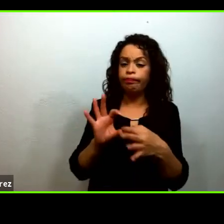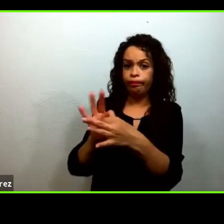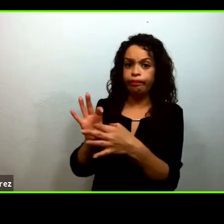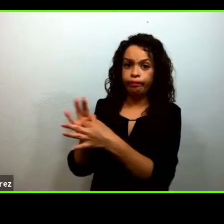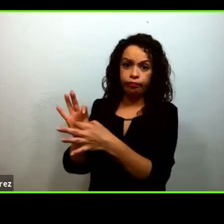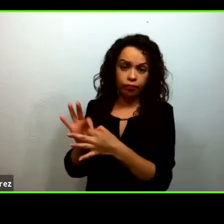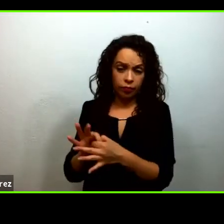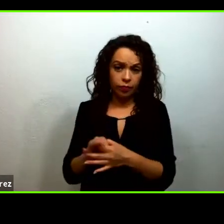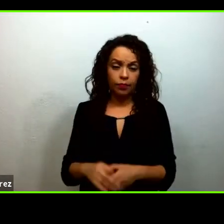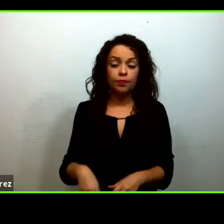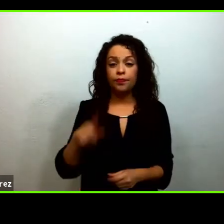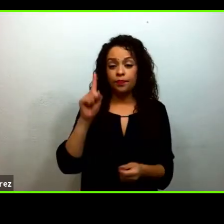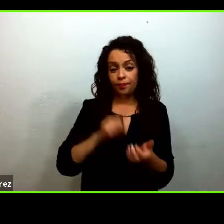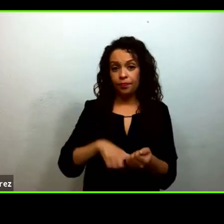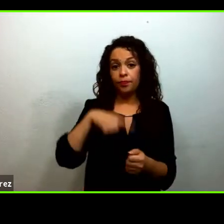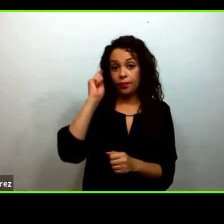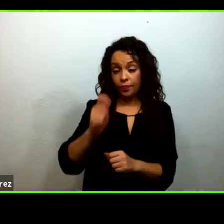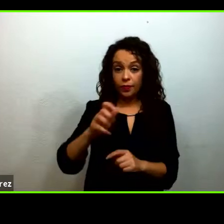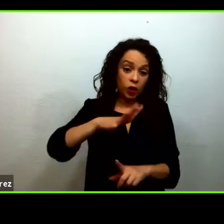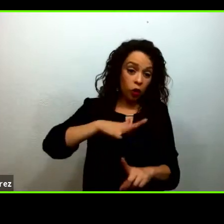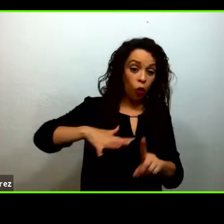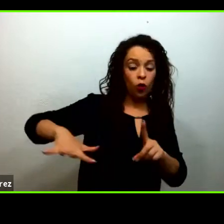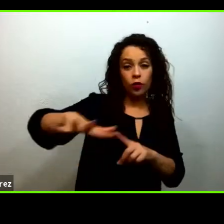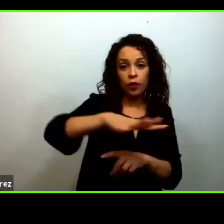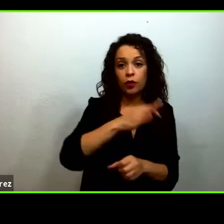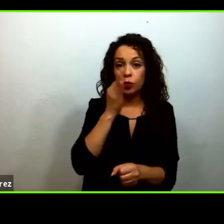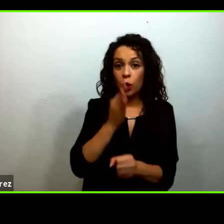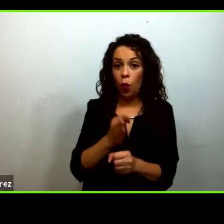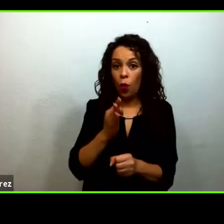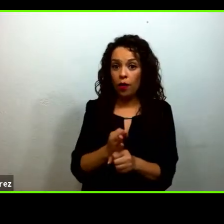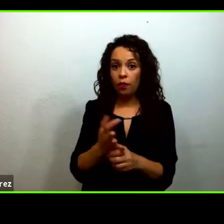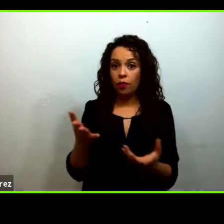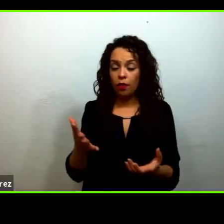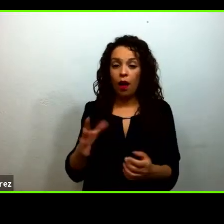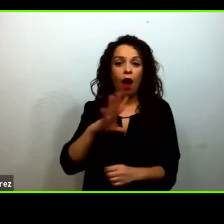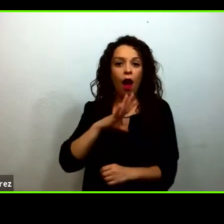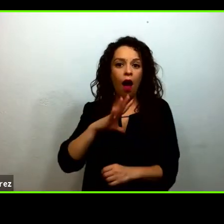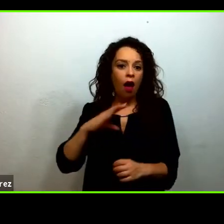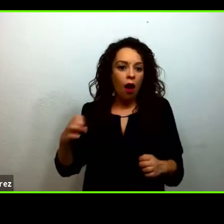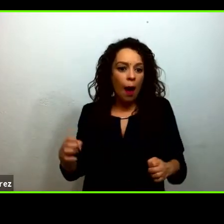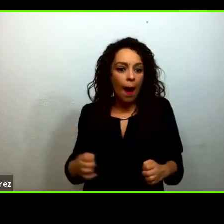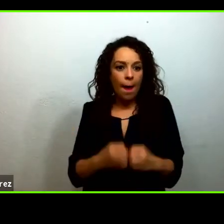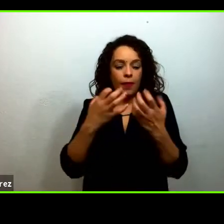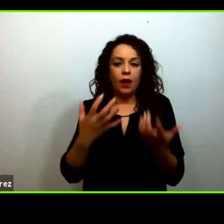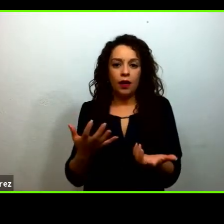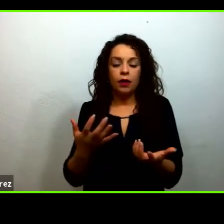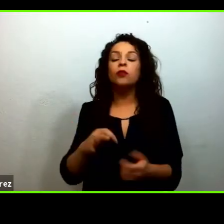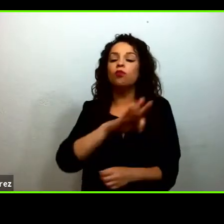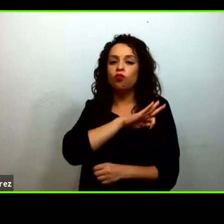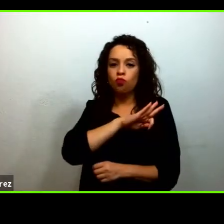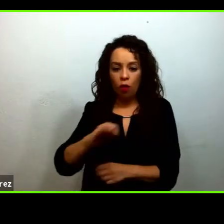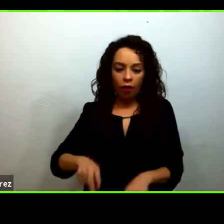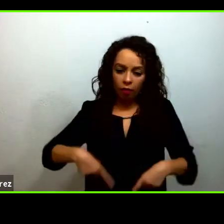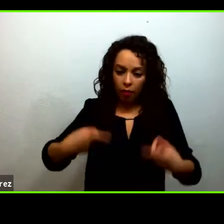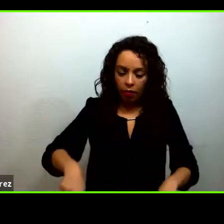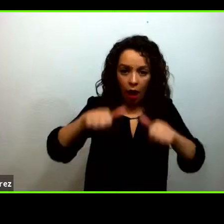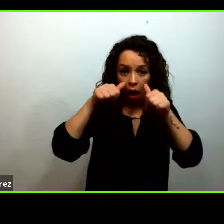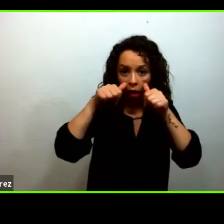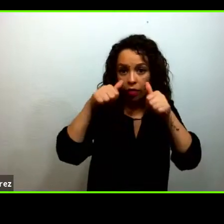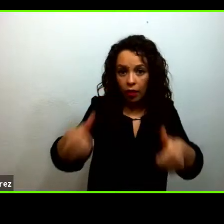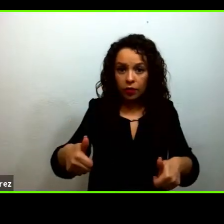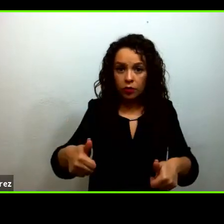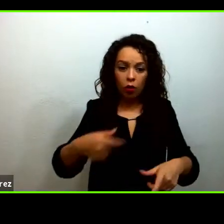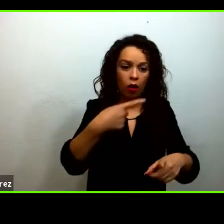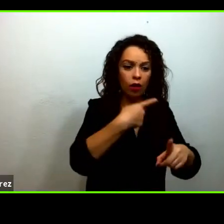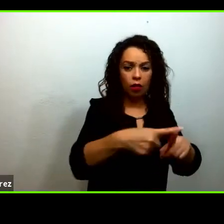la movilización de las alianzas es un tema fundamental para poder dar atención a las poblaciones que desafortunadamente